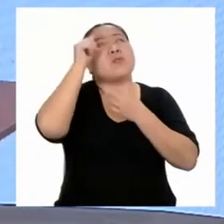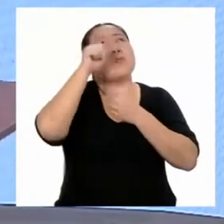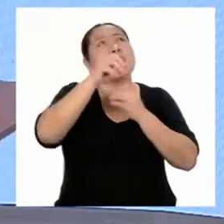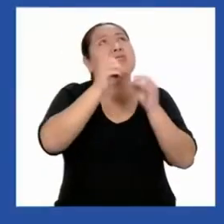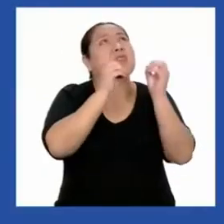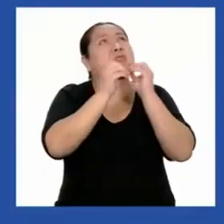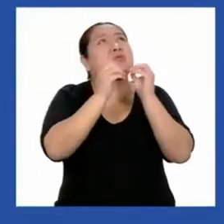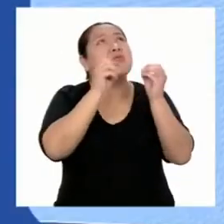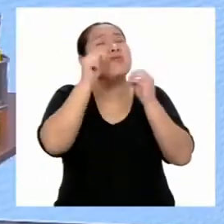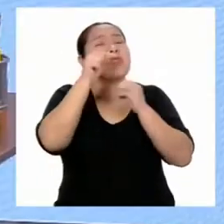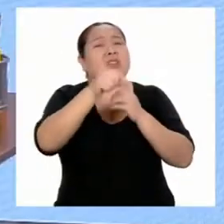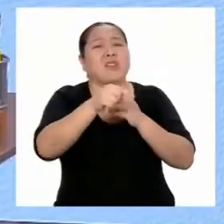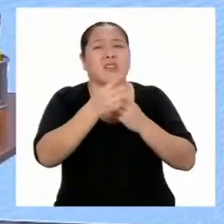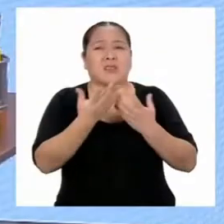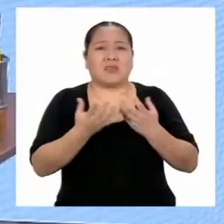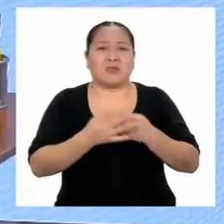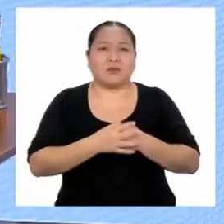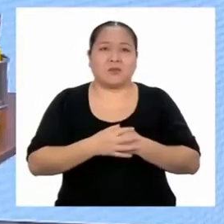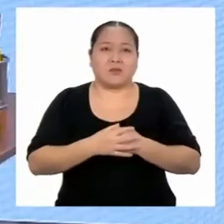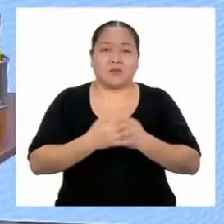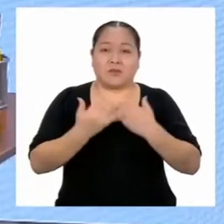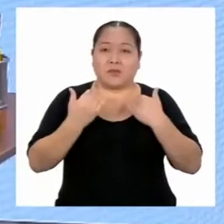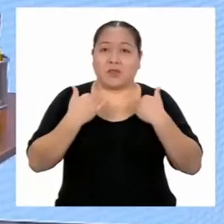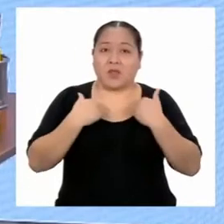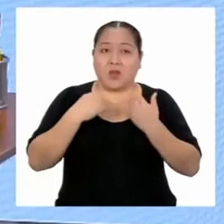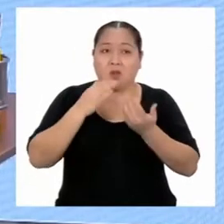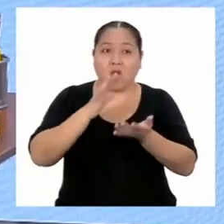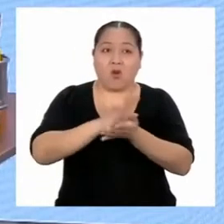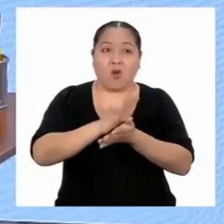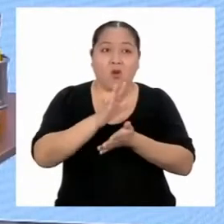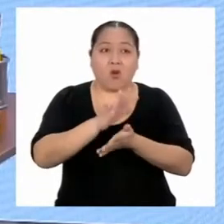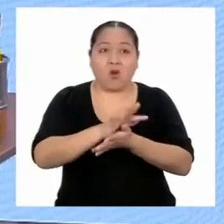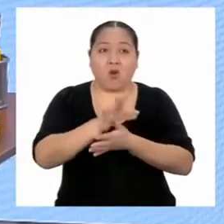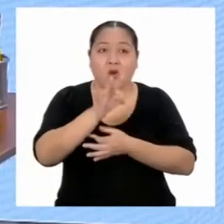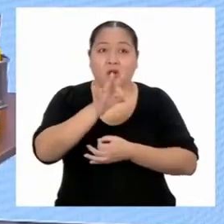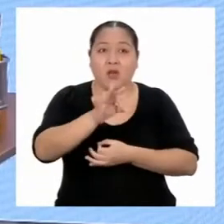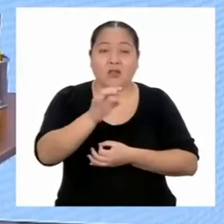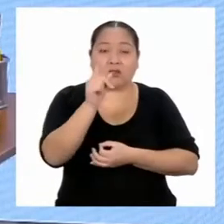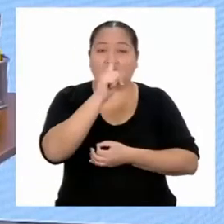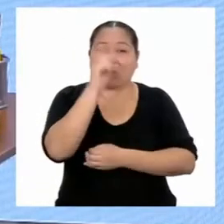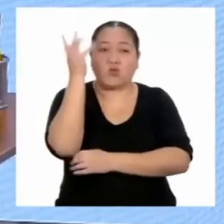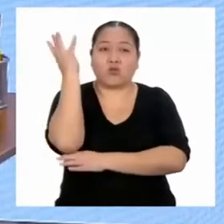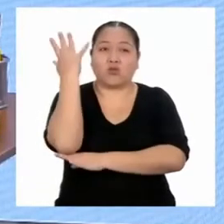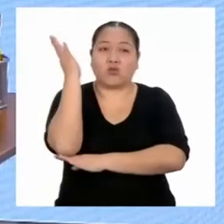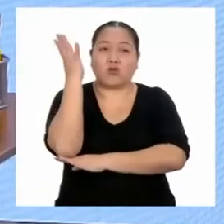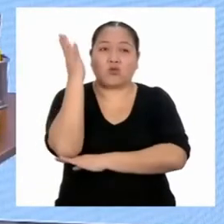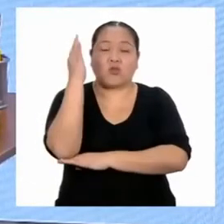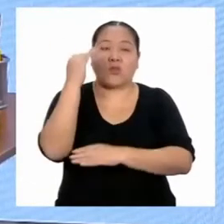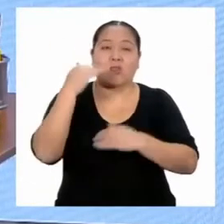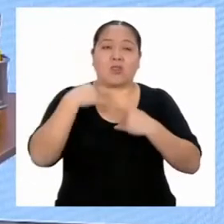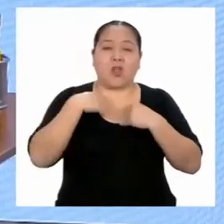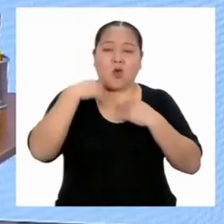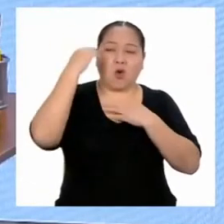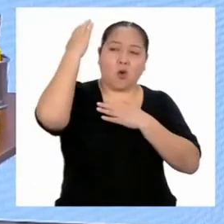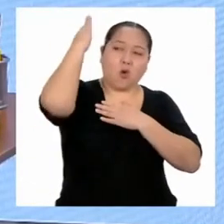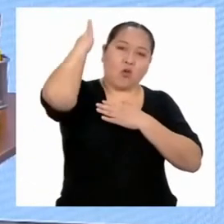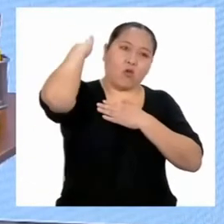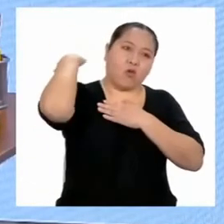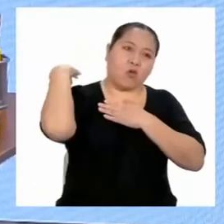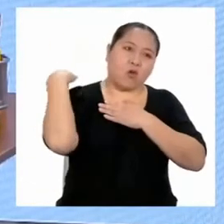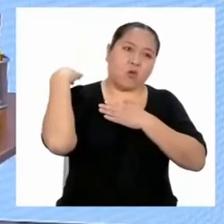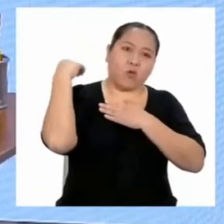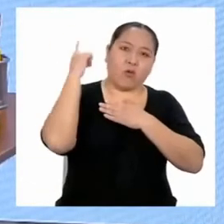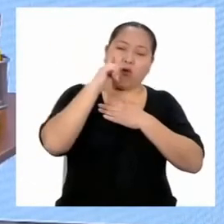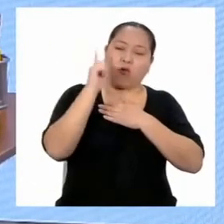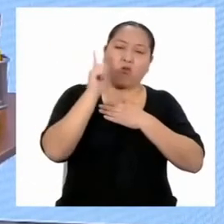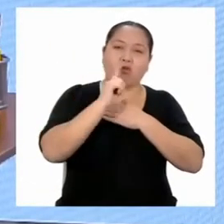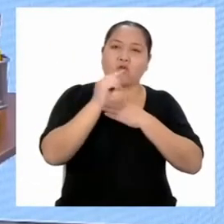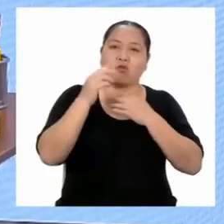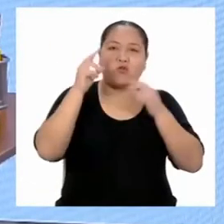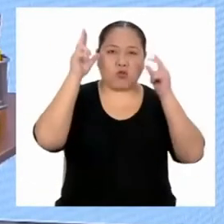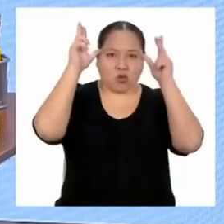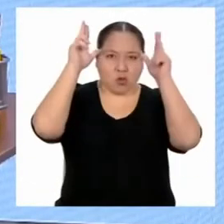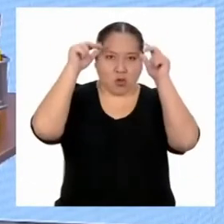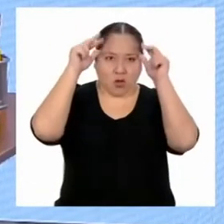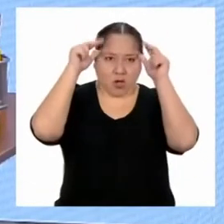este misterio. Tengo hojas y no soy un árbol. Tengo lomo y no soy un caballo.